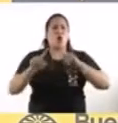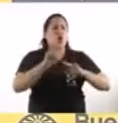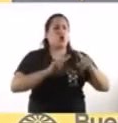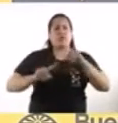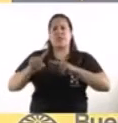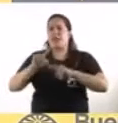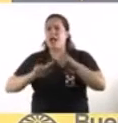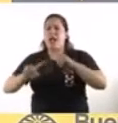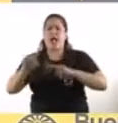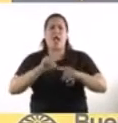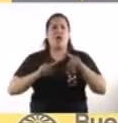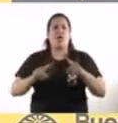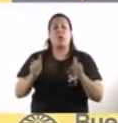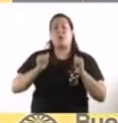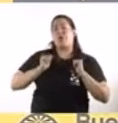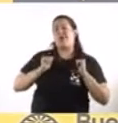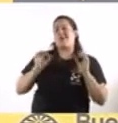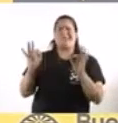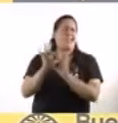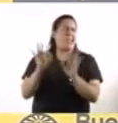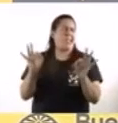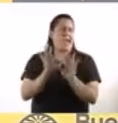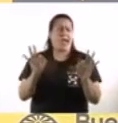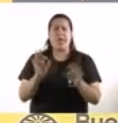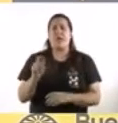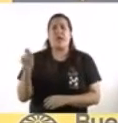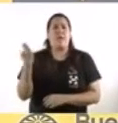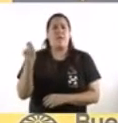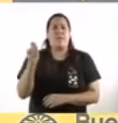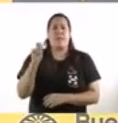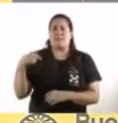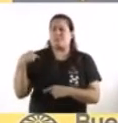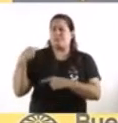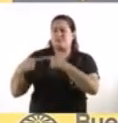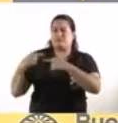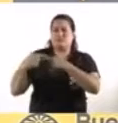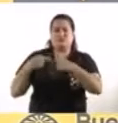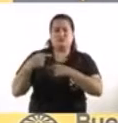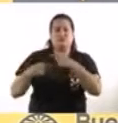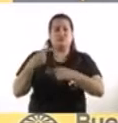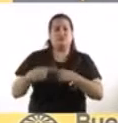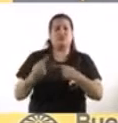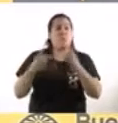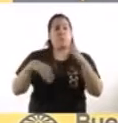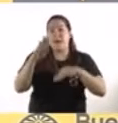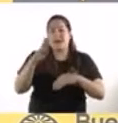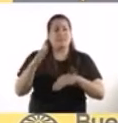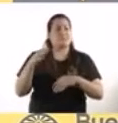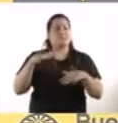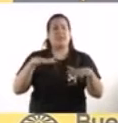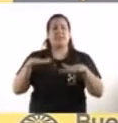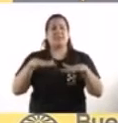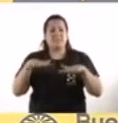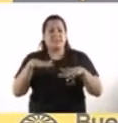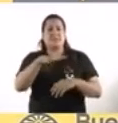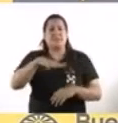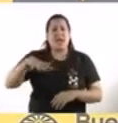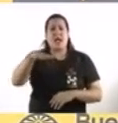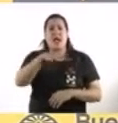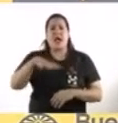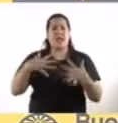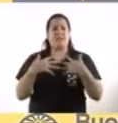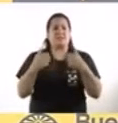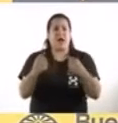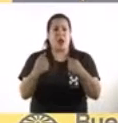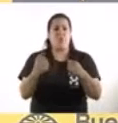descanso, muchos meses, especialmente el sistema de salud, tanto el sistema público como el privado, con el que trabajamos en forma coordinada.